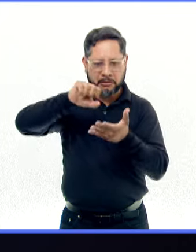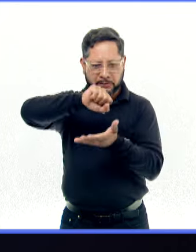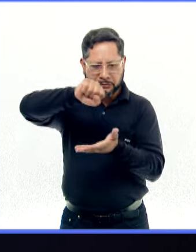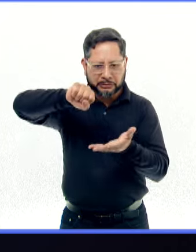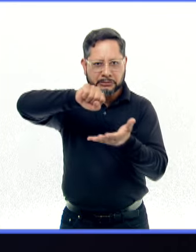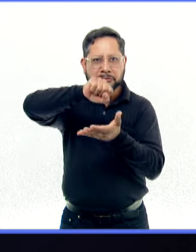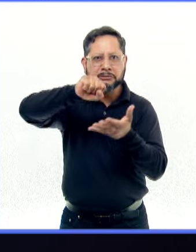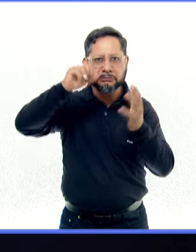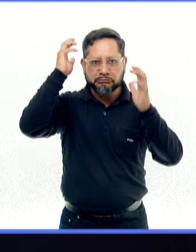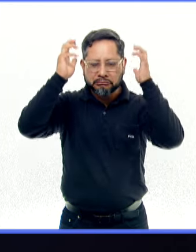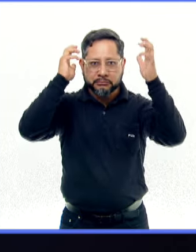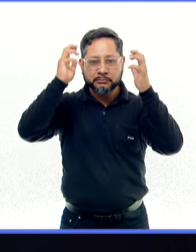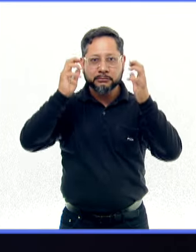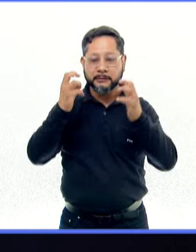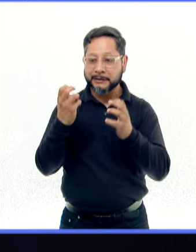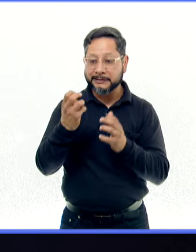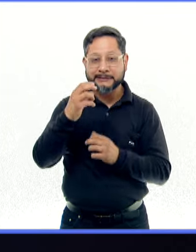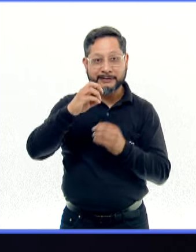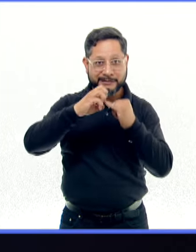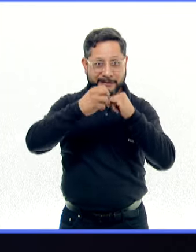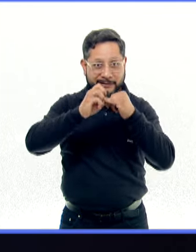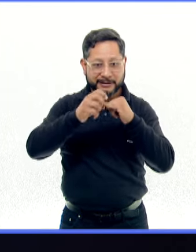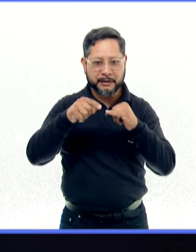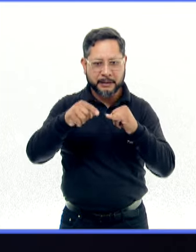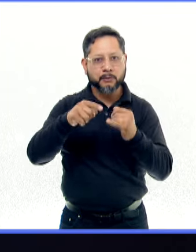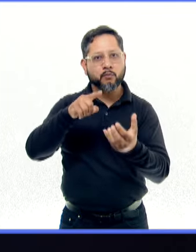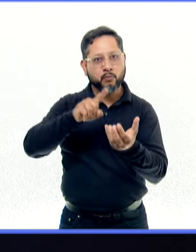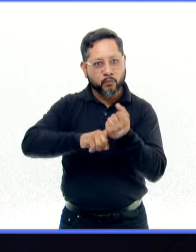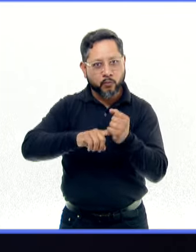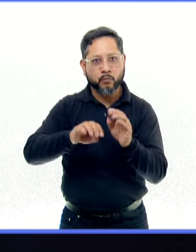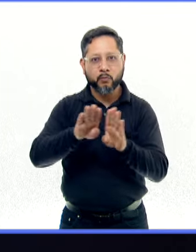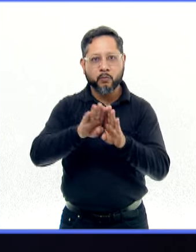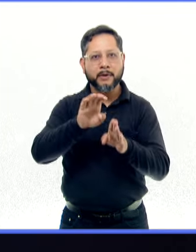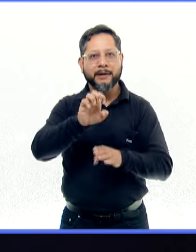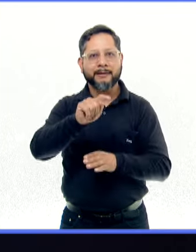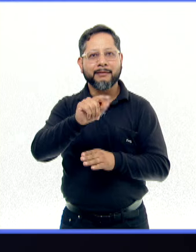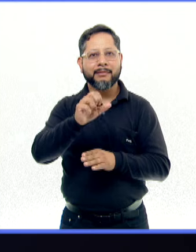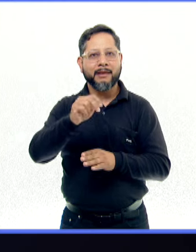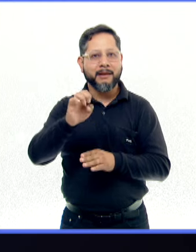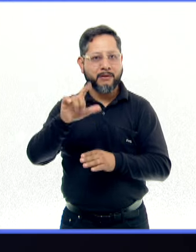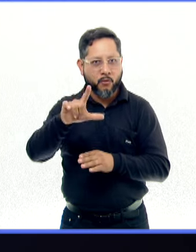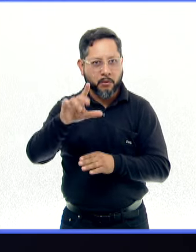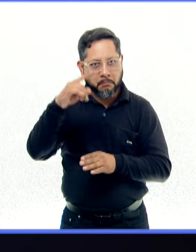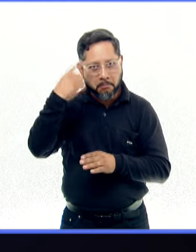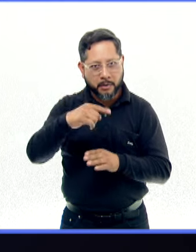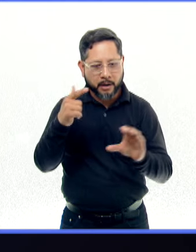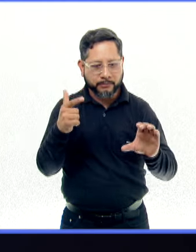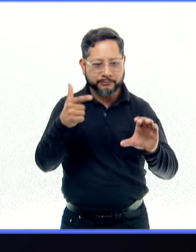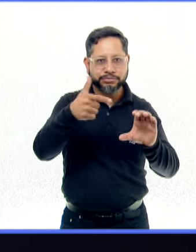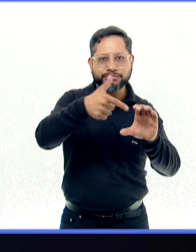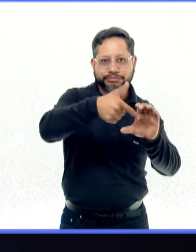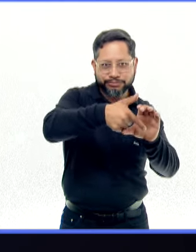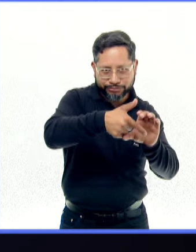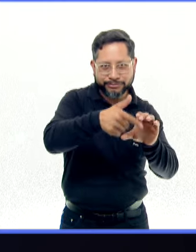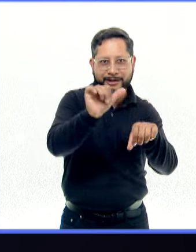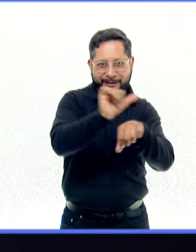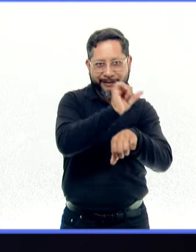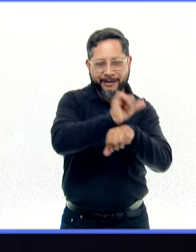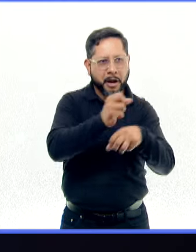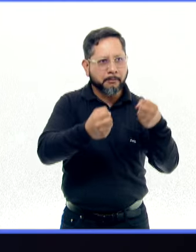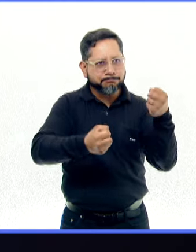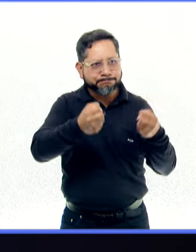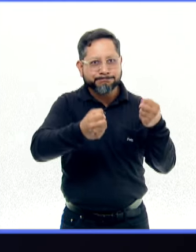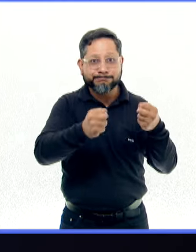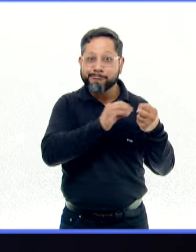grano puede ser transformado para la producción de biocombustibles como el etanol de maíz, empleado en la industria automotriz y que